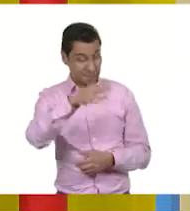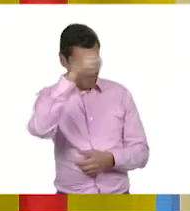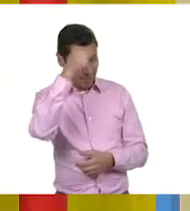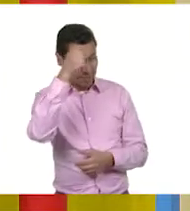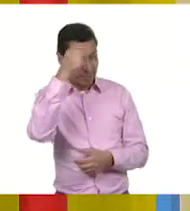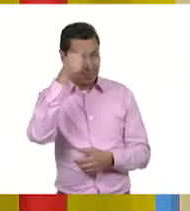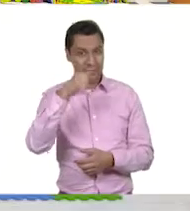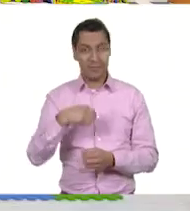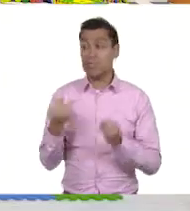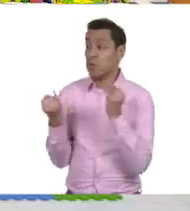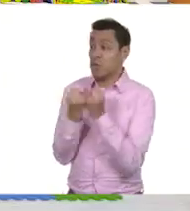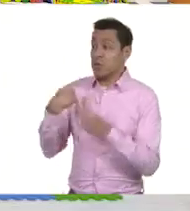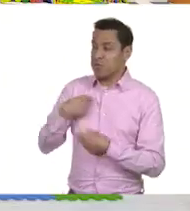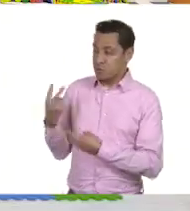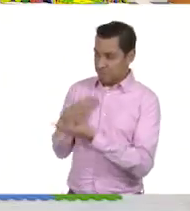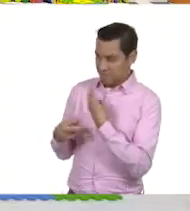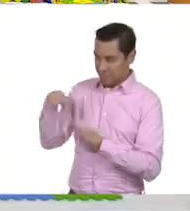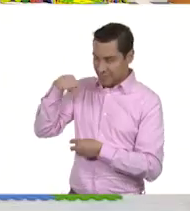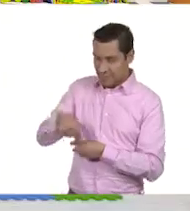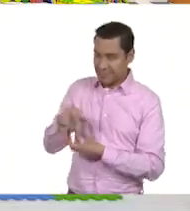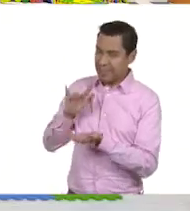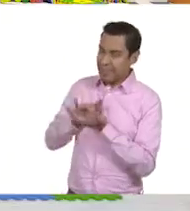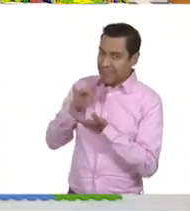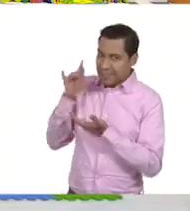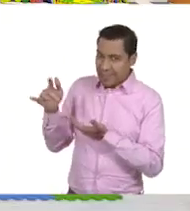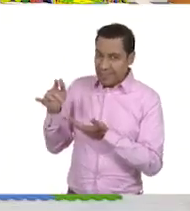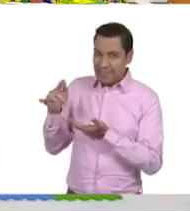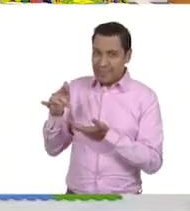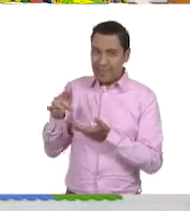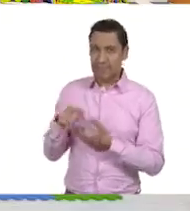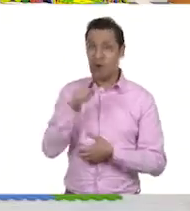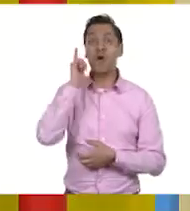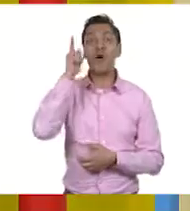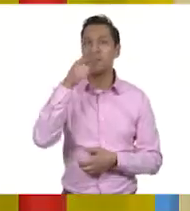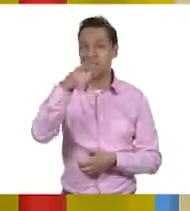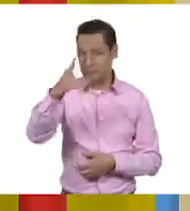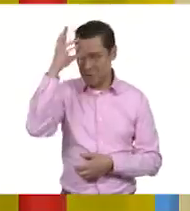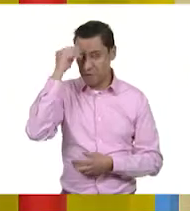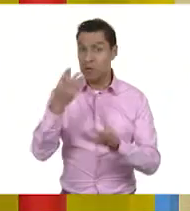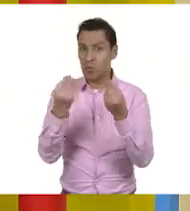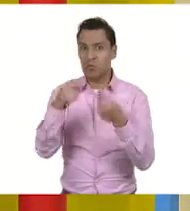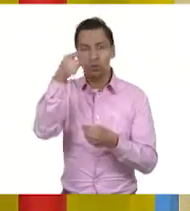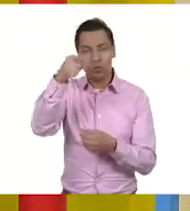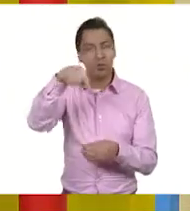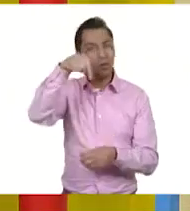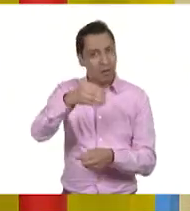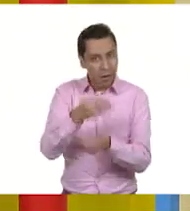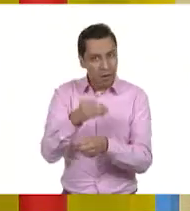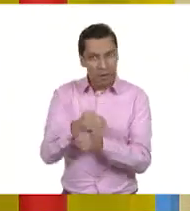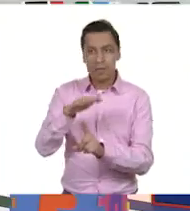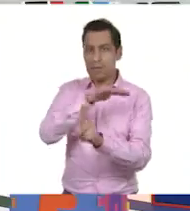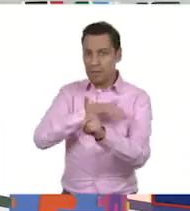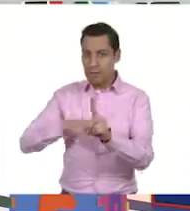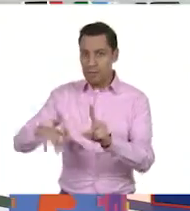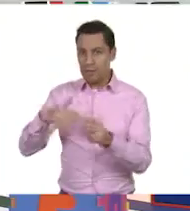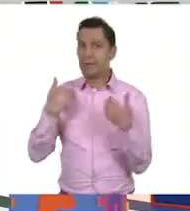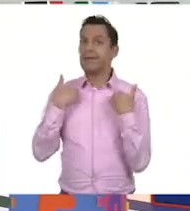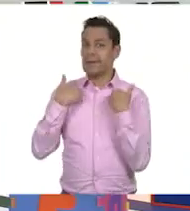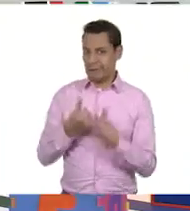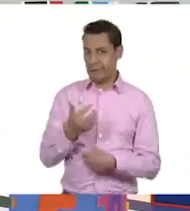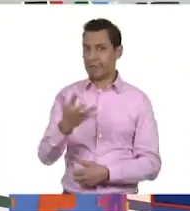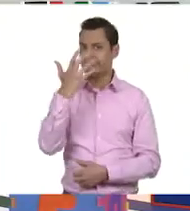muy alegre de haberles dado esta clase y gracias. Gracias Espero que hayan aprendido mucho y estén conscientes de lo que su planeta les pide ayuda. Por supuesto.